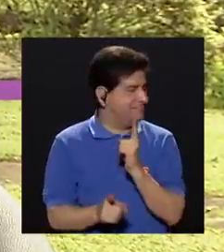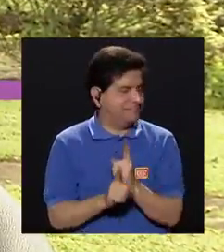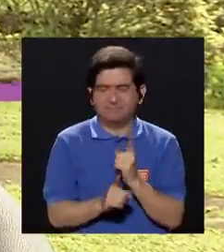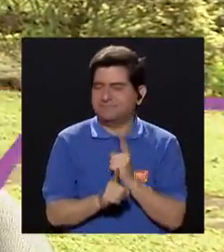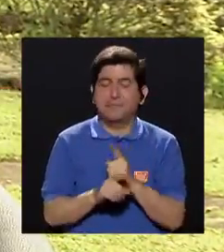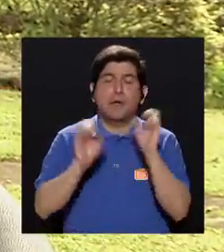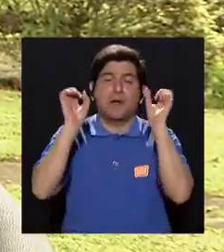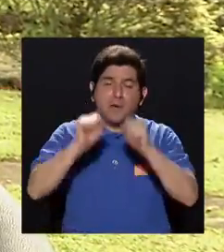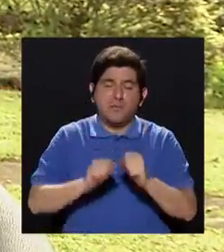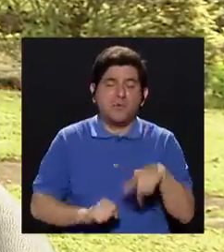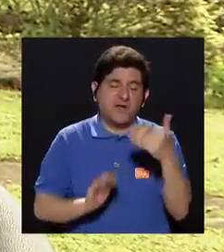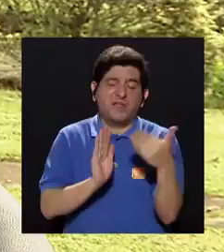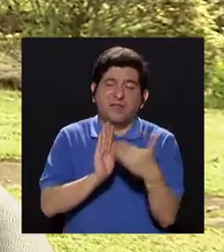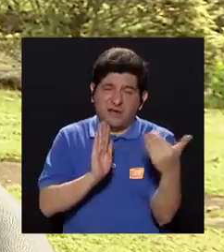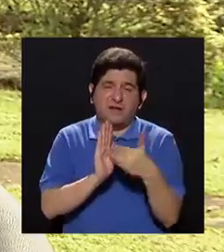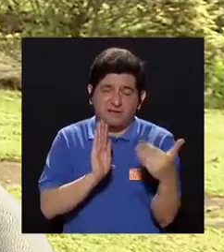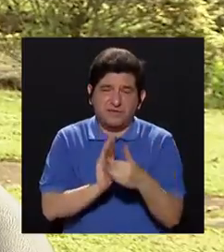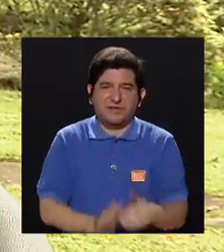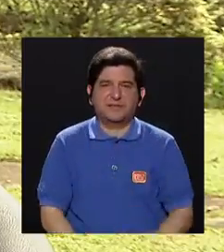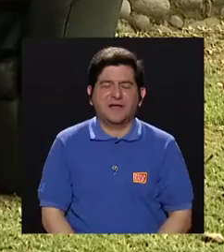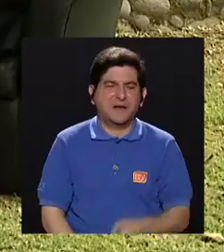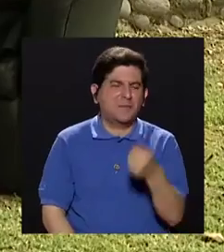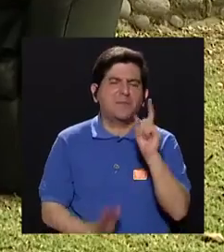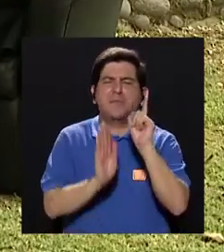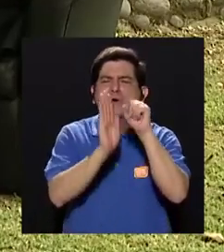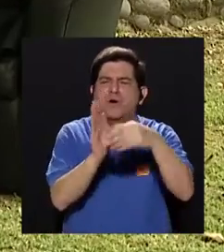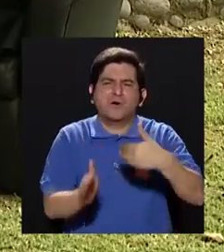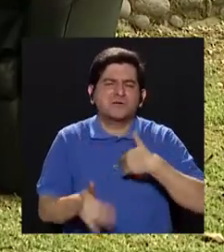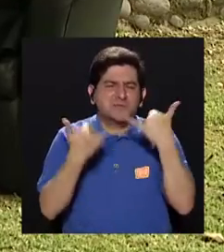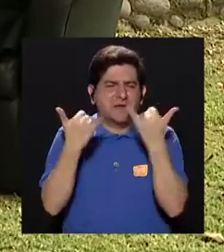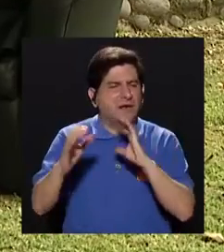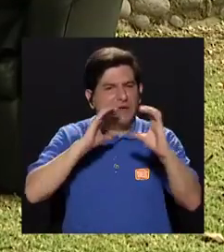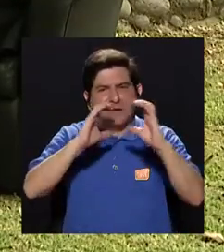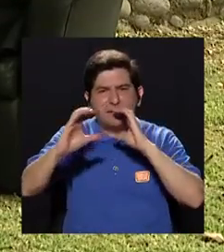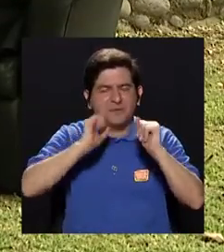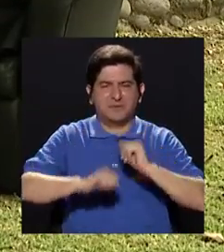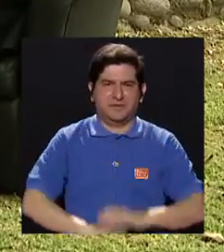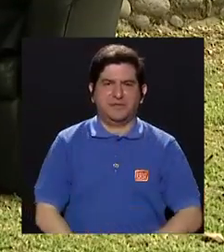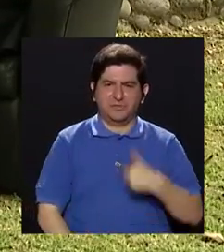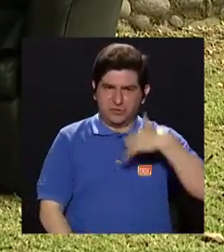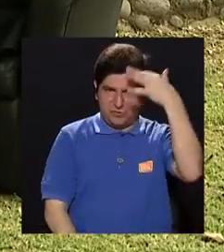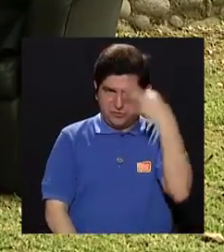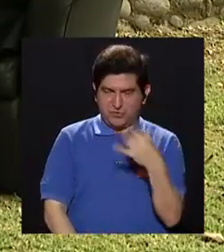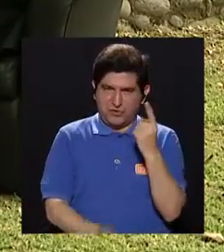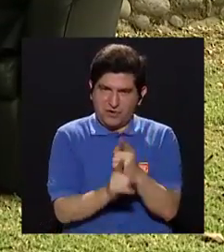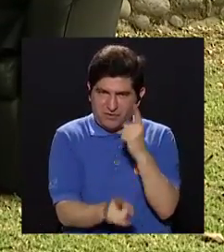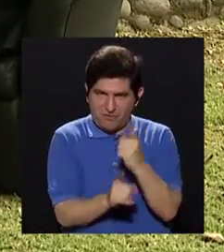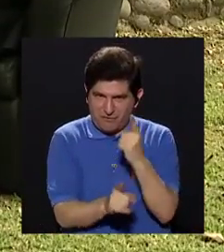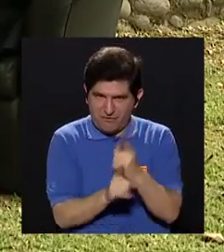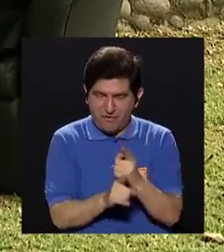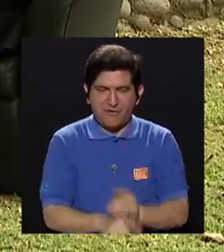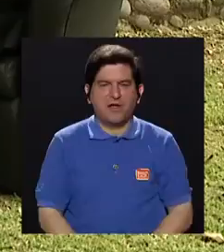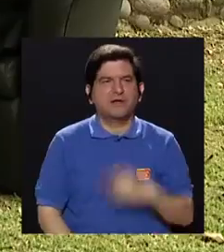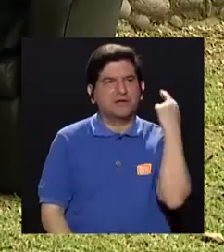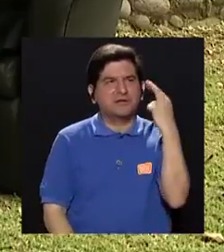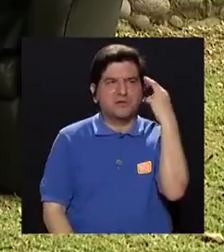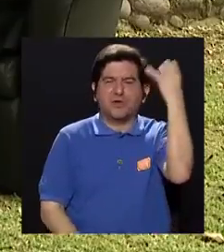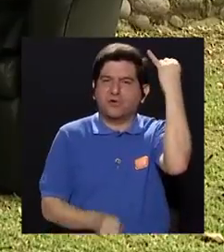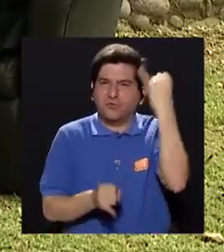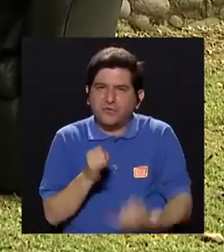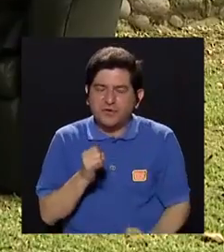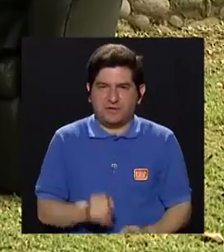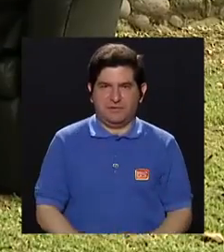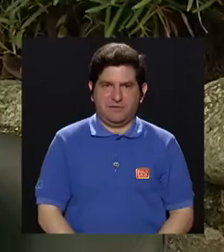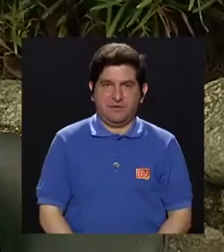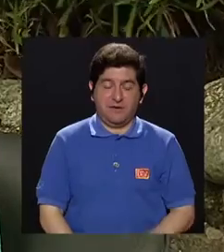porque se puede degradar. Nos quedan pocos minutos, ¿verdad? Esta conversación y yo creo que sí sería oportuno, doctor, una reflexión final. Y también